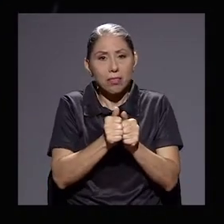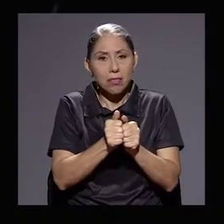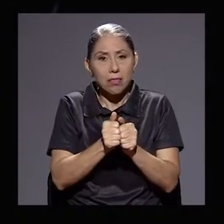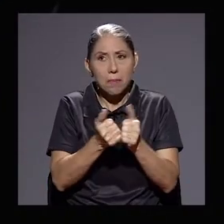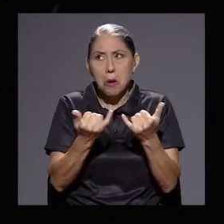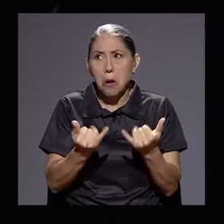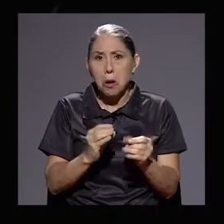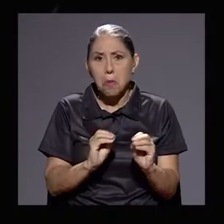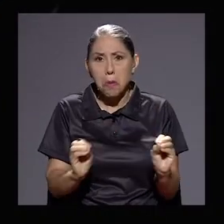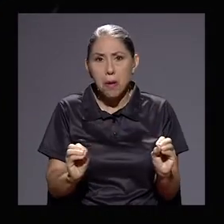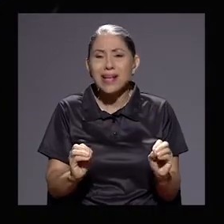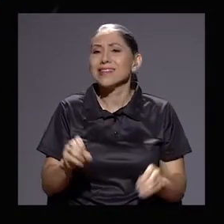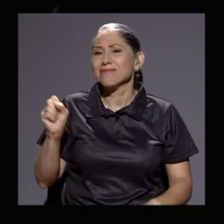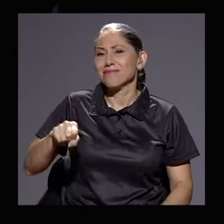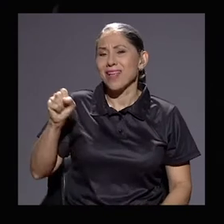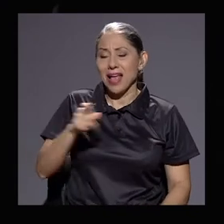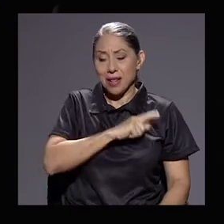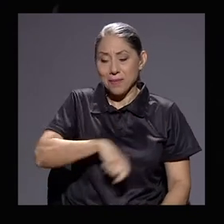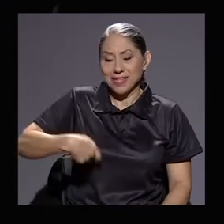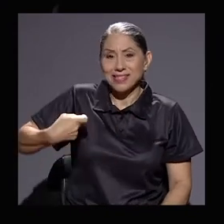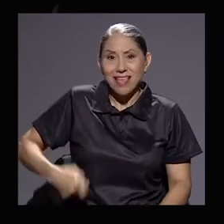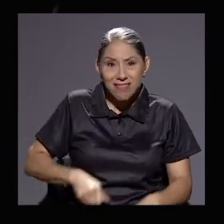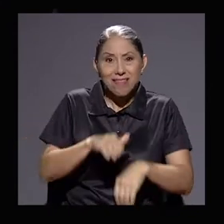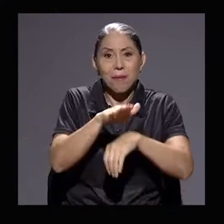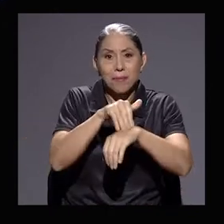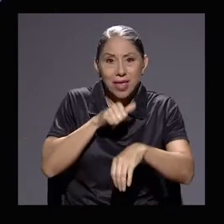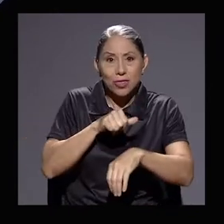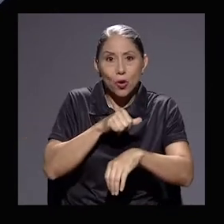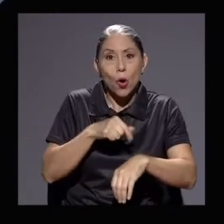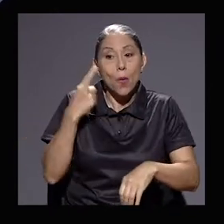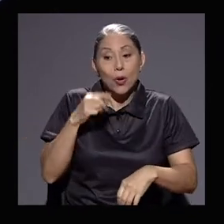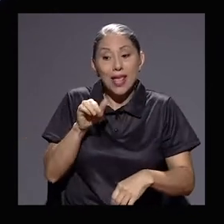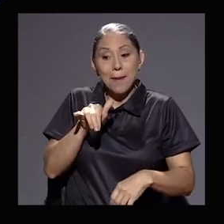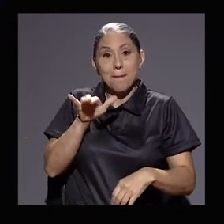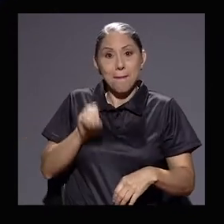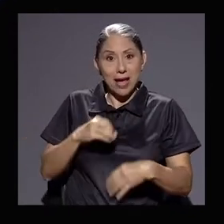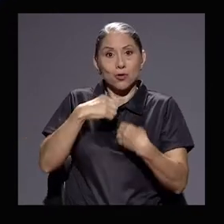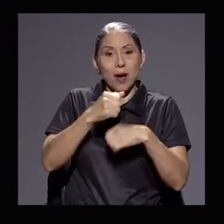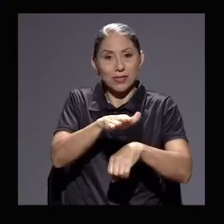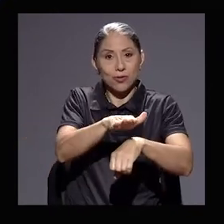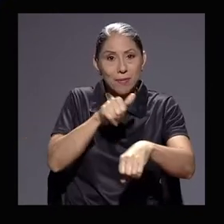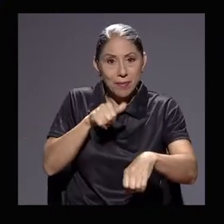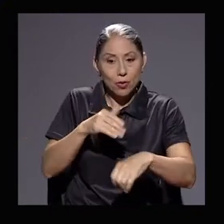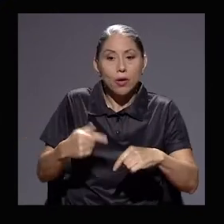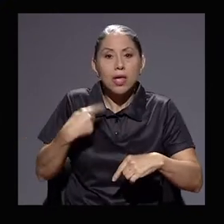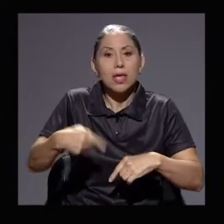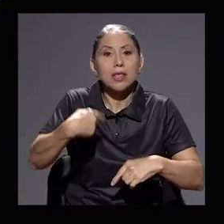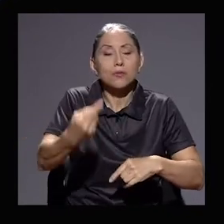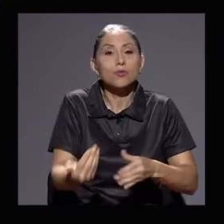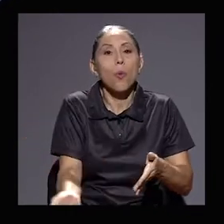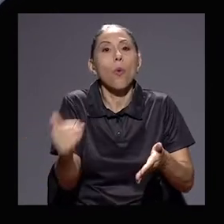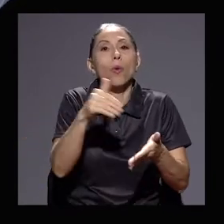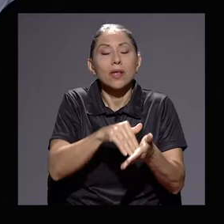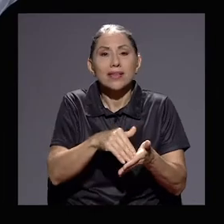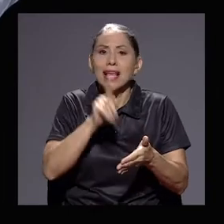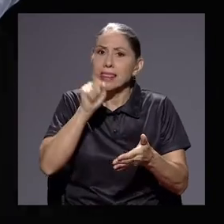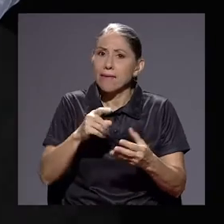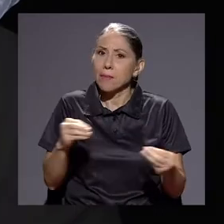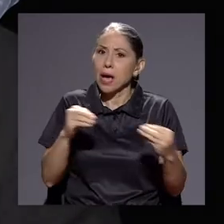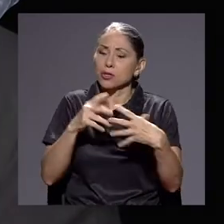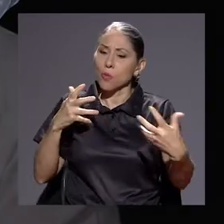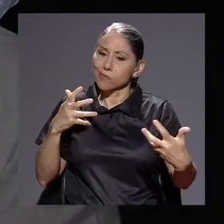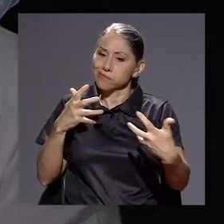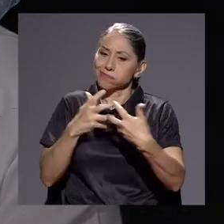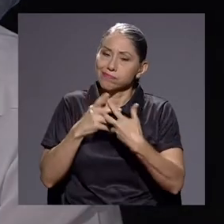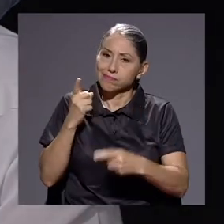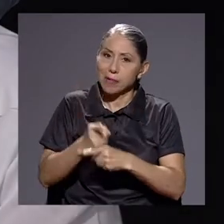llamamientos del presidente, pero cuando en mayo hace un llamamiento, y vuelve a los meses después, tendría que ser más coherente. Y vea que